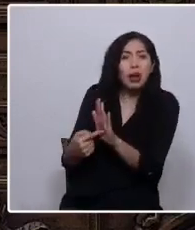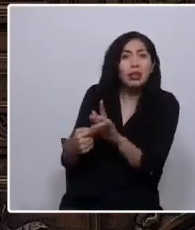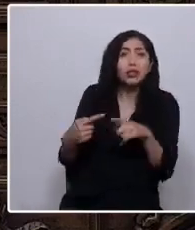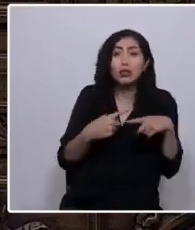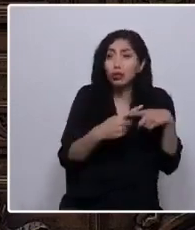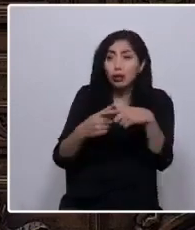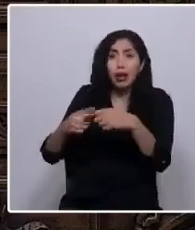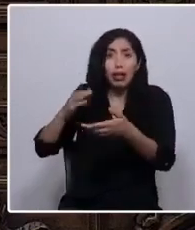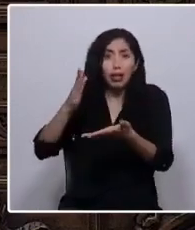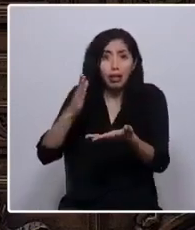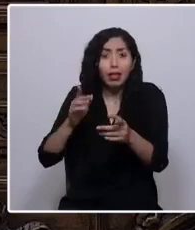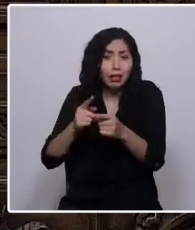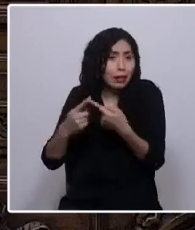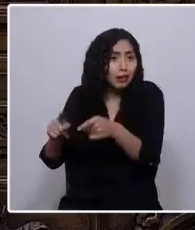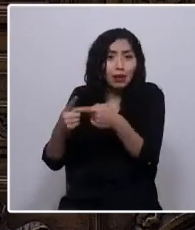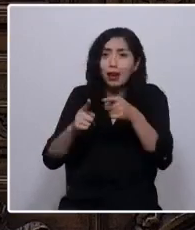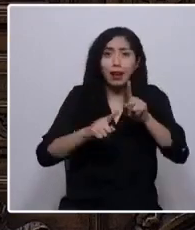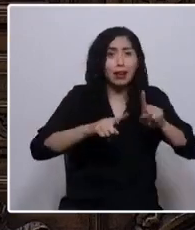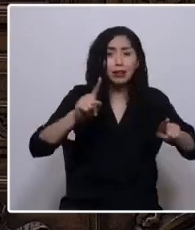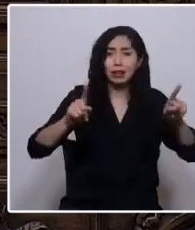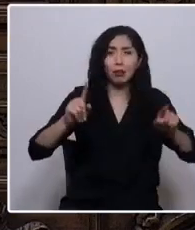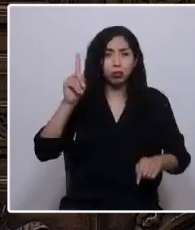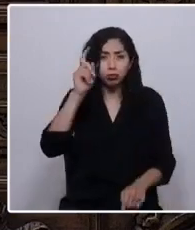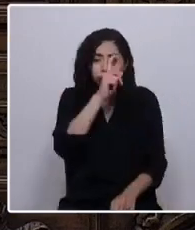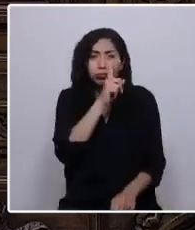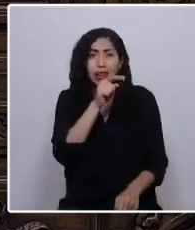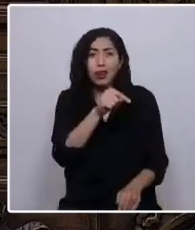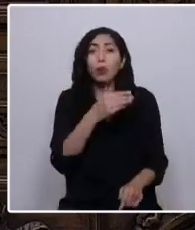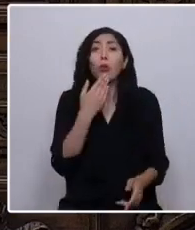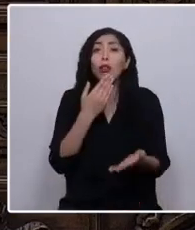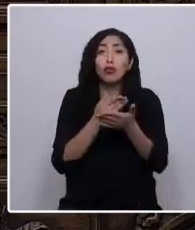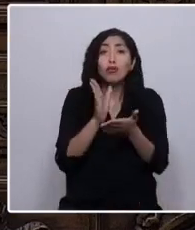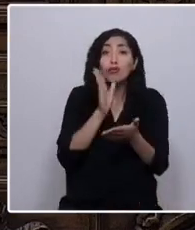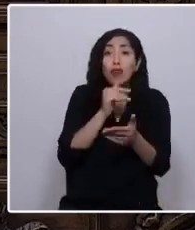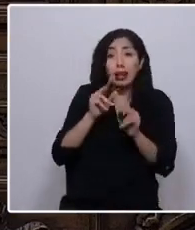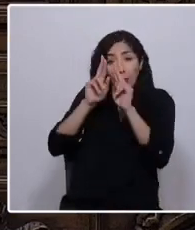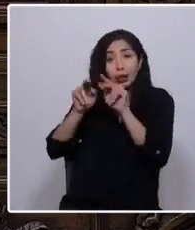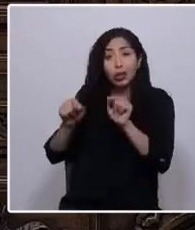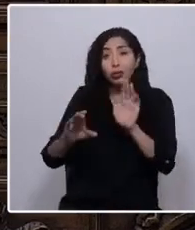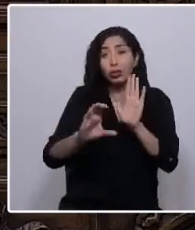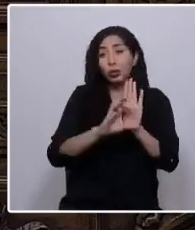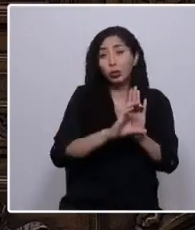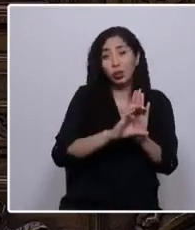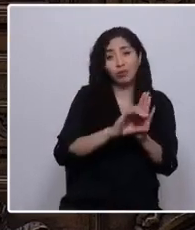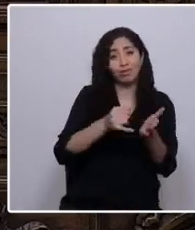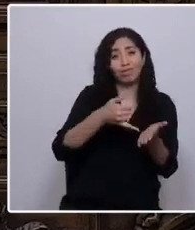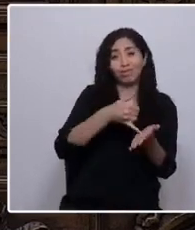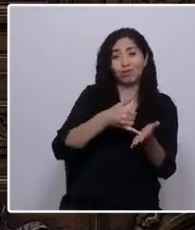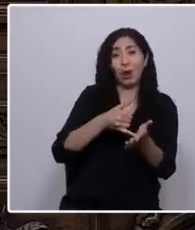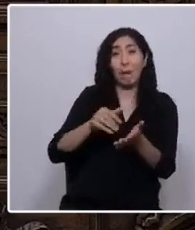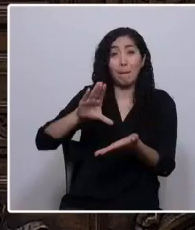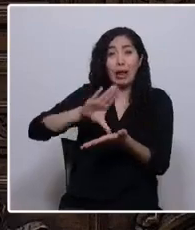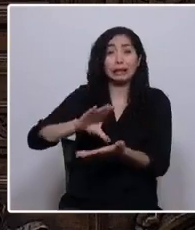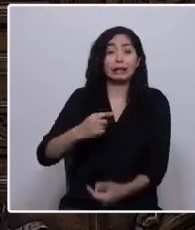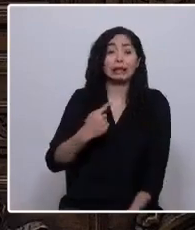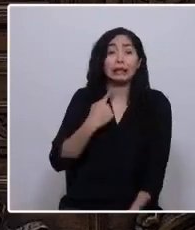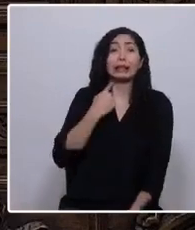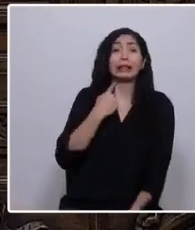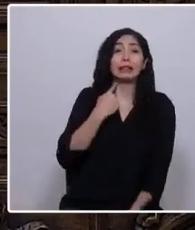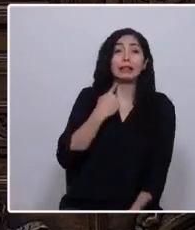es diversa y compleja, son constituciones que aniquilan la comunidad política de sus países. Ya lo hemos visto